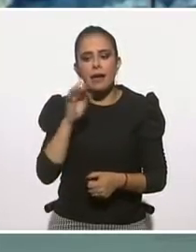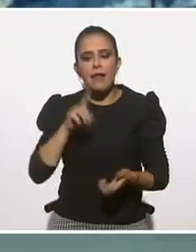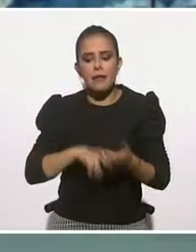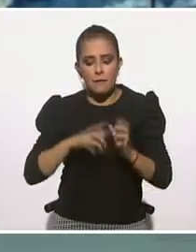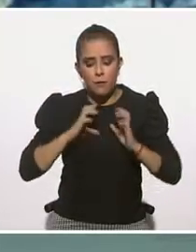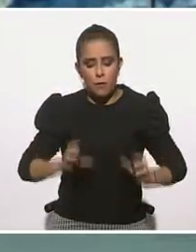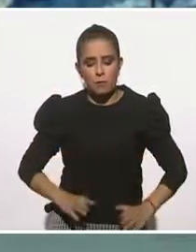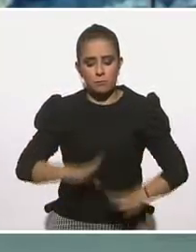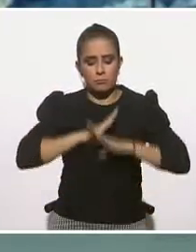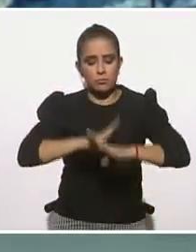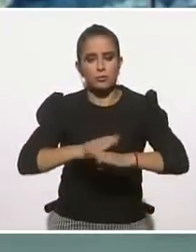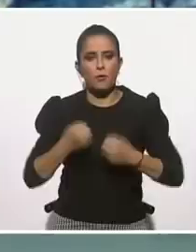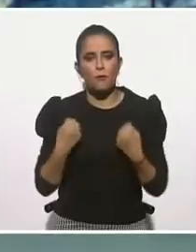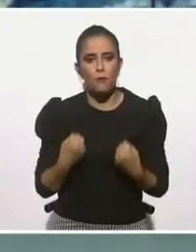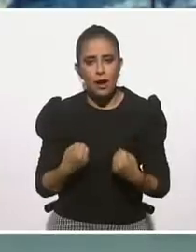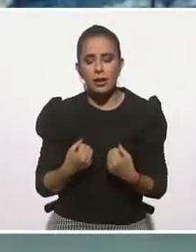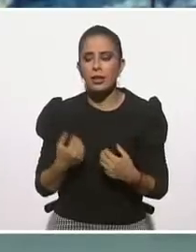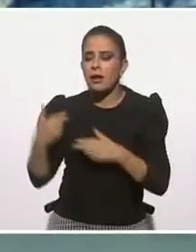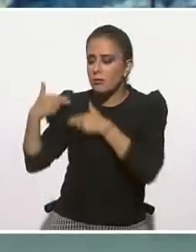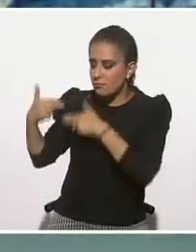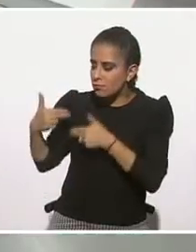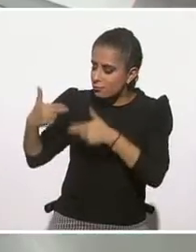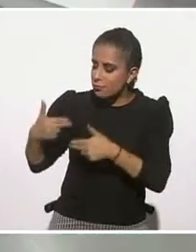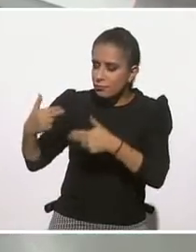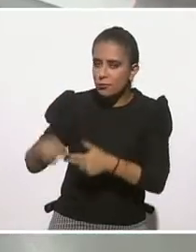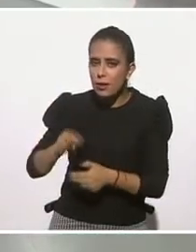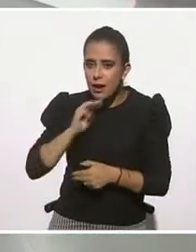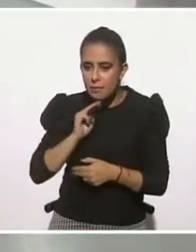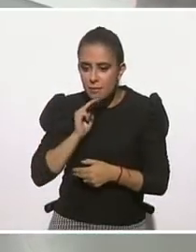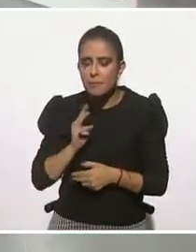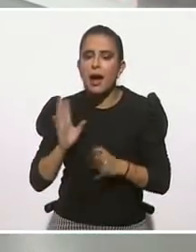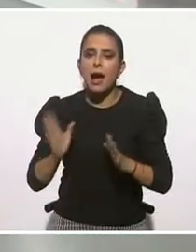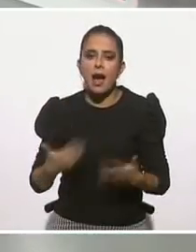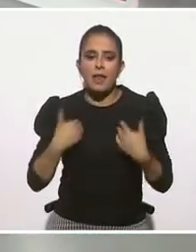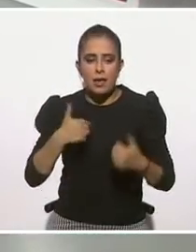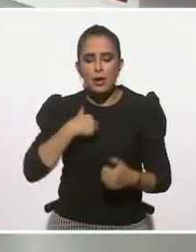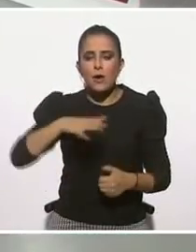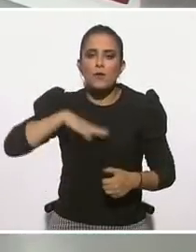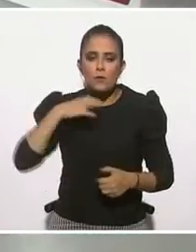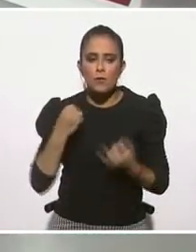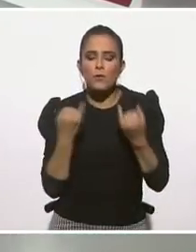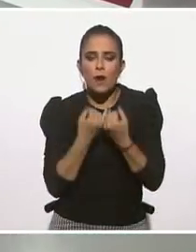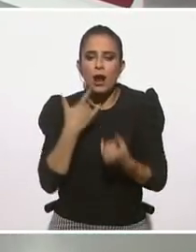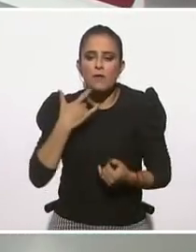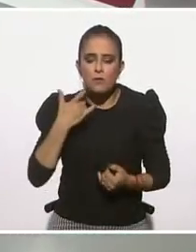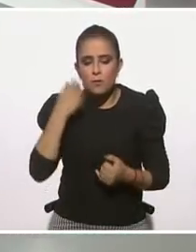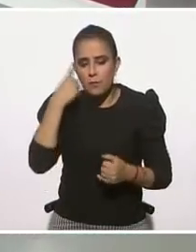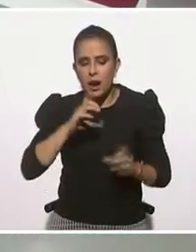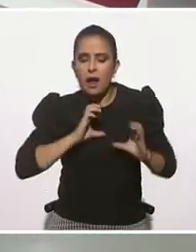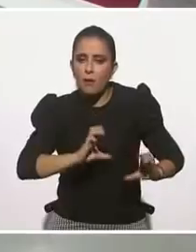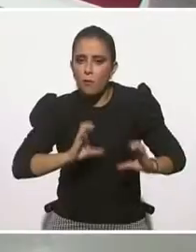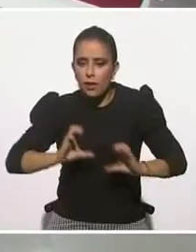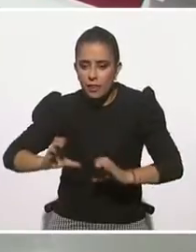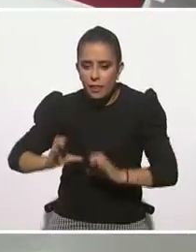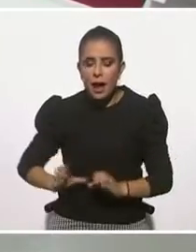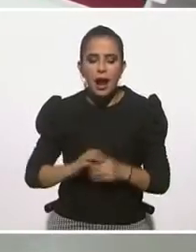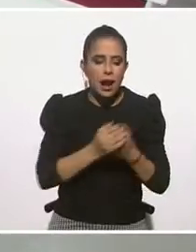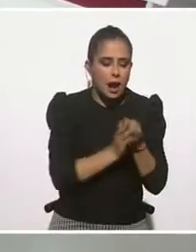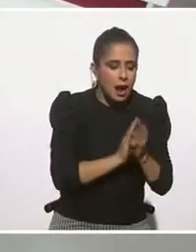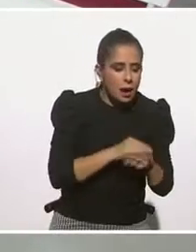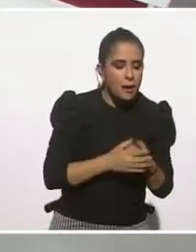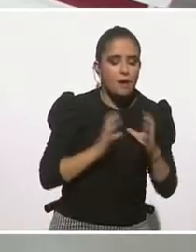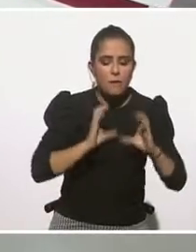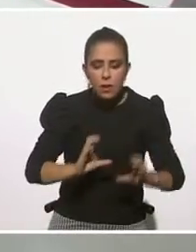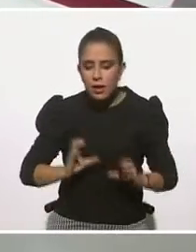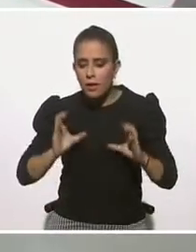familiar, una comunidad resiliente, una sociedad resiliente, porque si bien las familias son resilientes, también las comunidades también. O sea, la